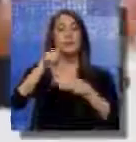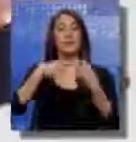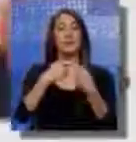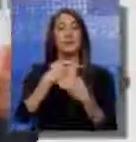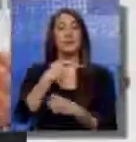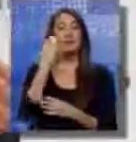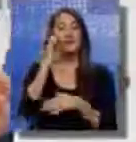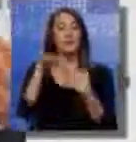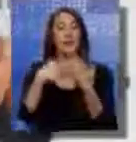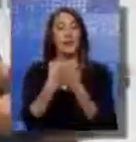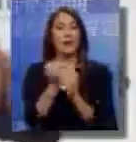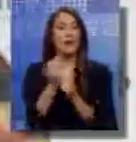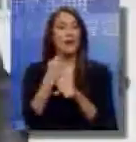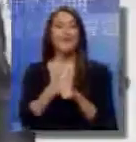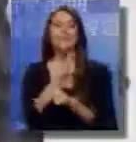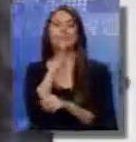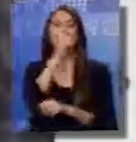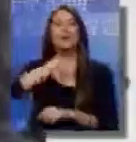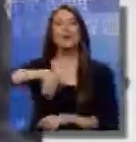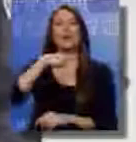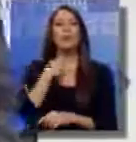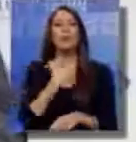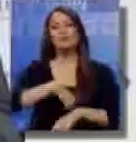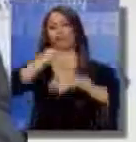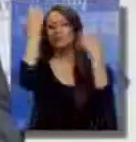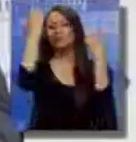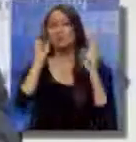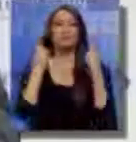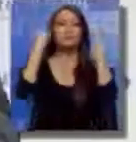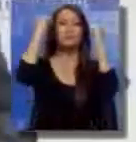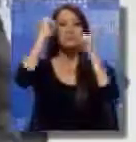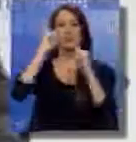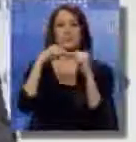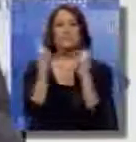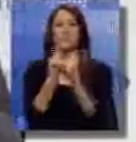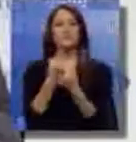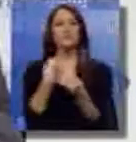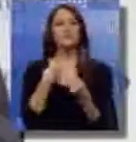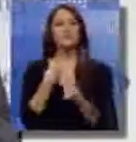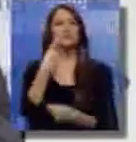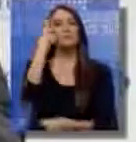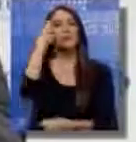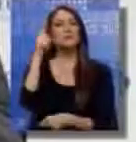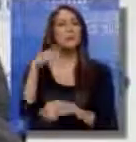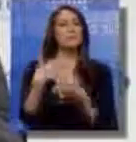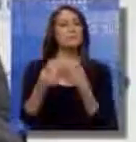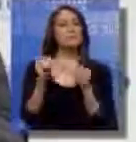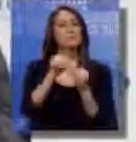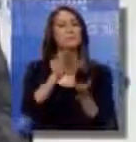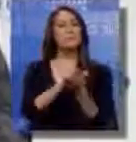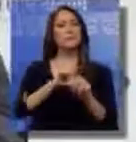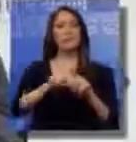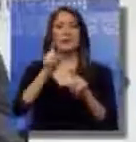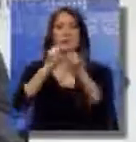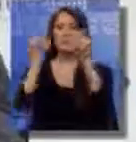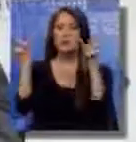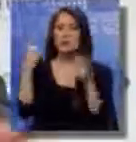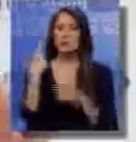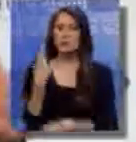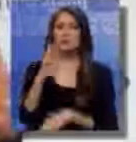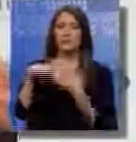algo siempre hay resistencia, toda acción crea una reacción. No esperábamos tanta reacción, no esperábamos la reacción de los empresarios,